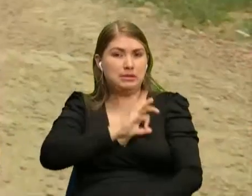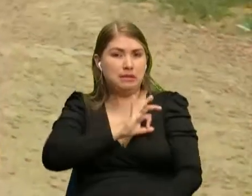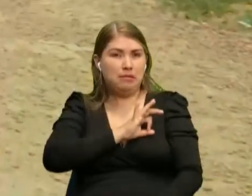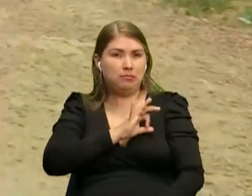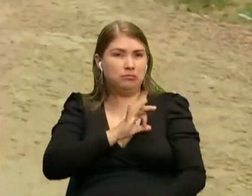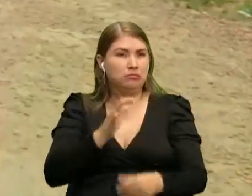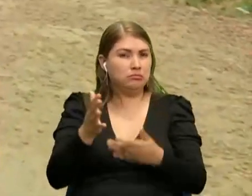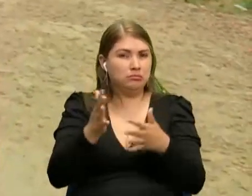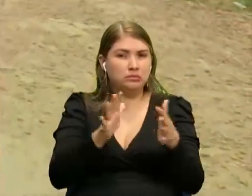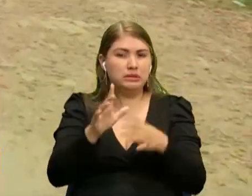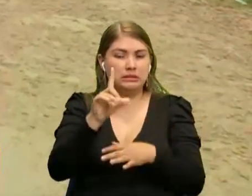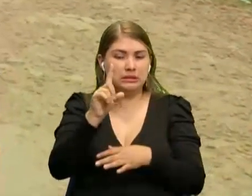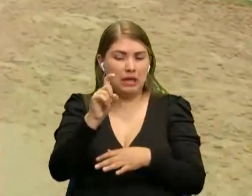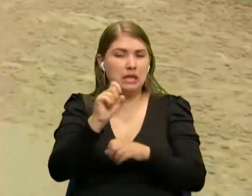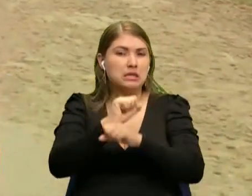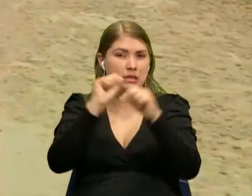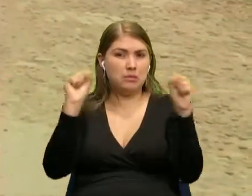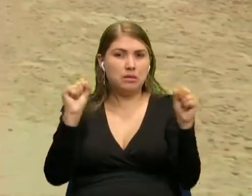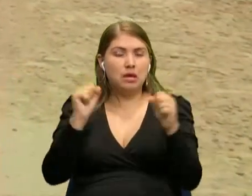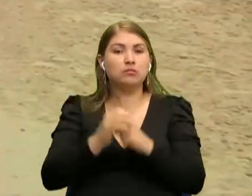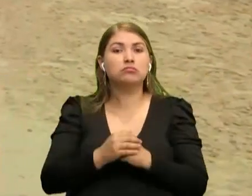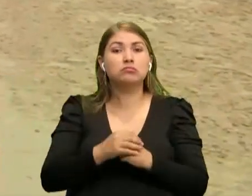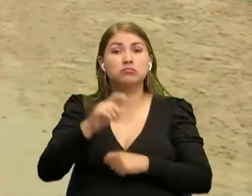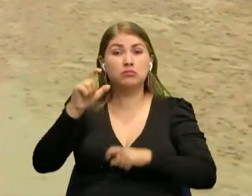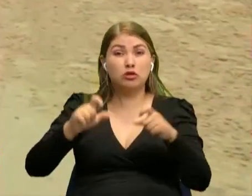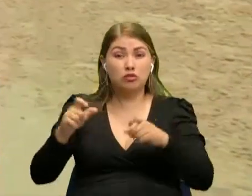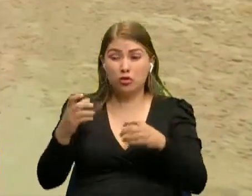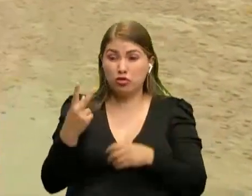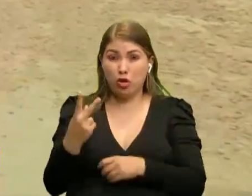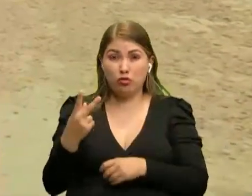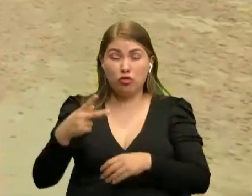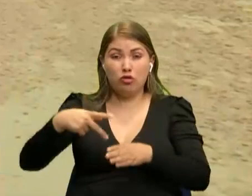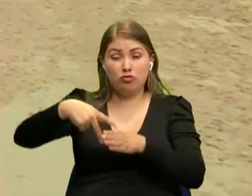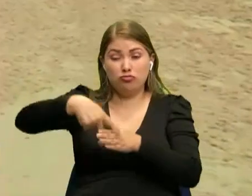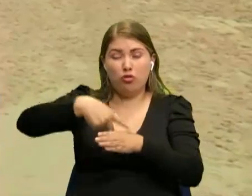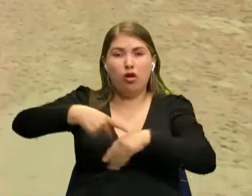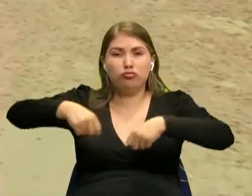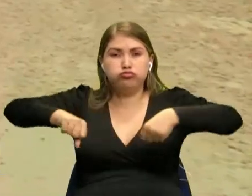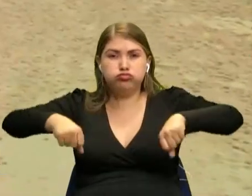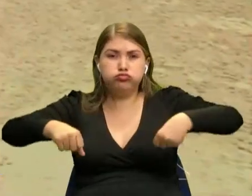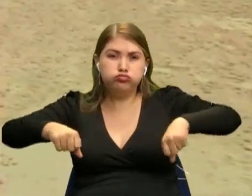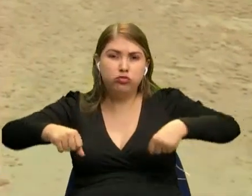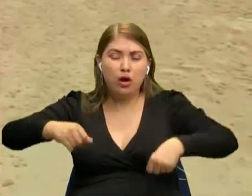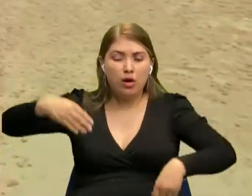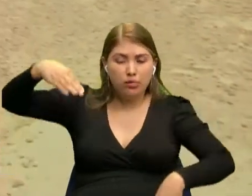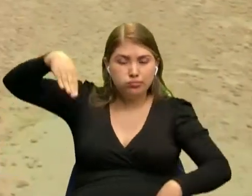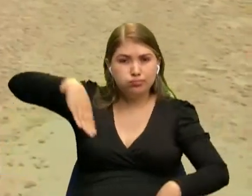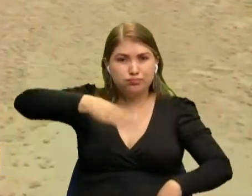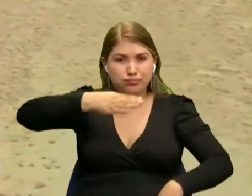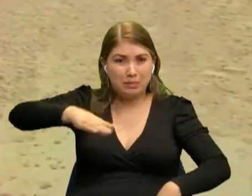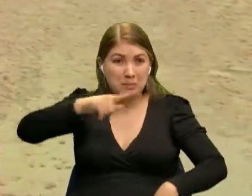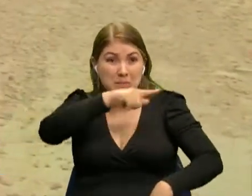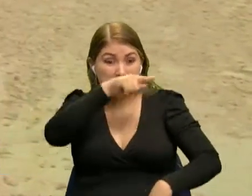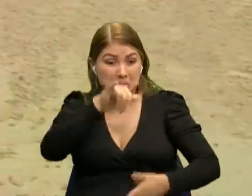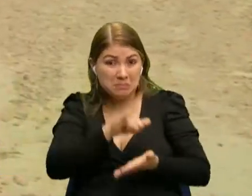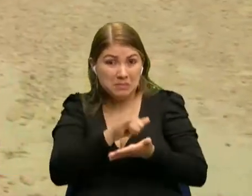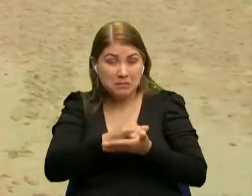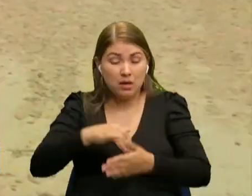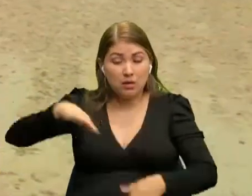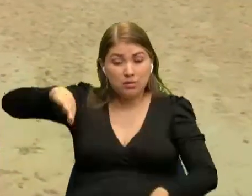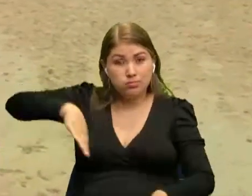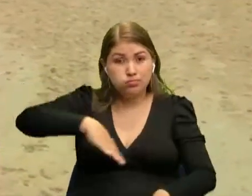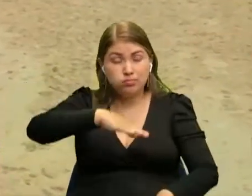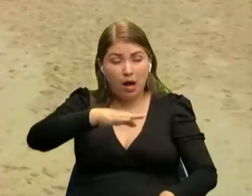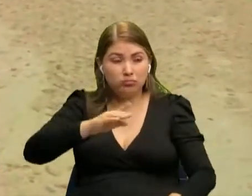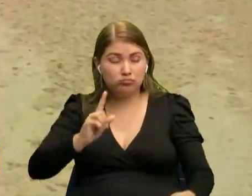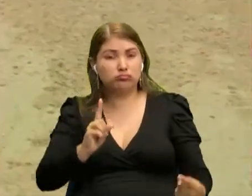específicamente a las 6 de la mañana. Los delincuentes o las dos personas se movilizaban a una motocicleta y iban bajando en este mismo tramo y es